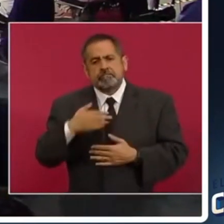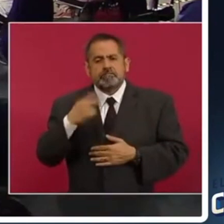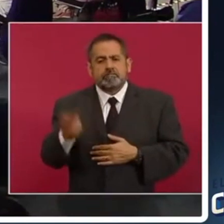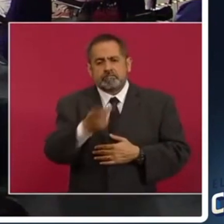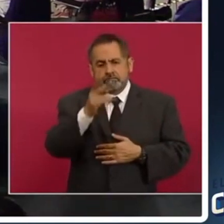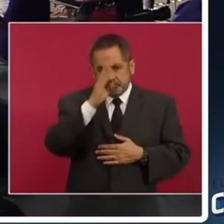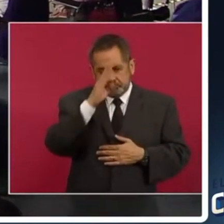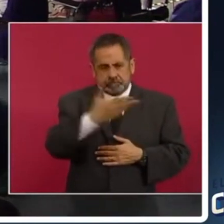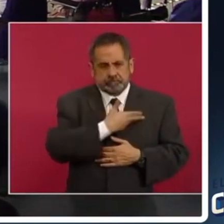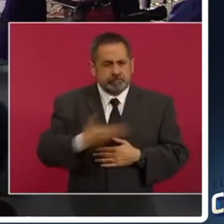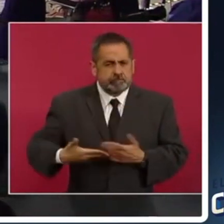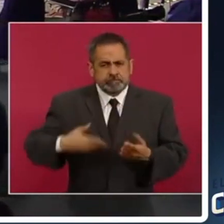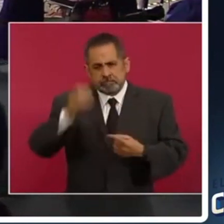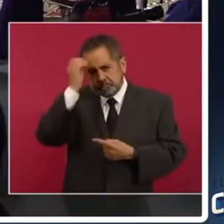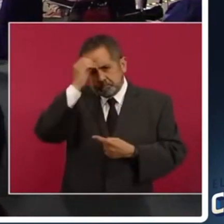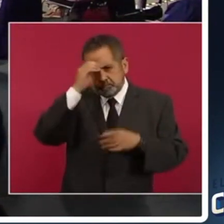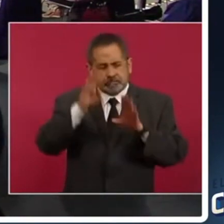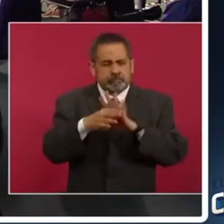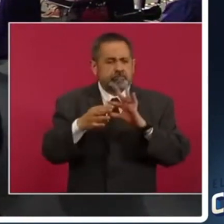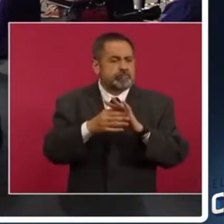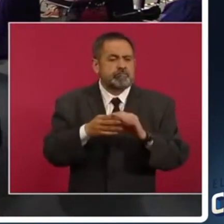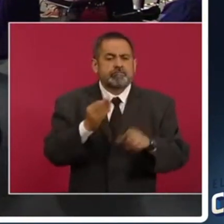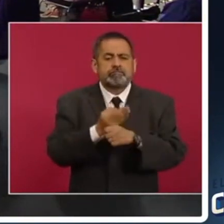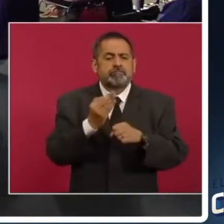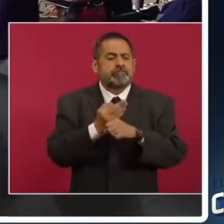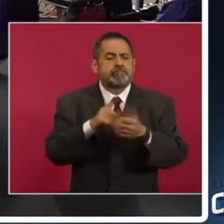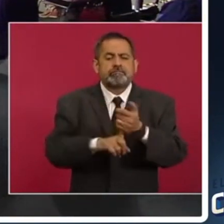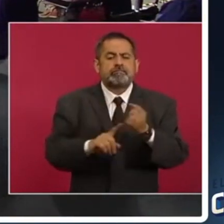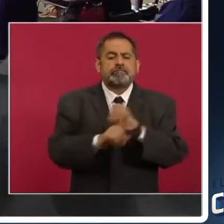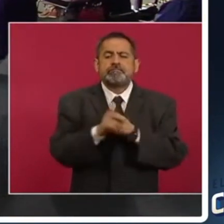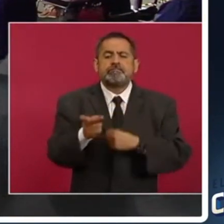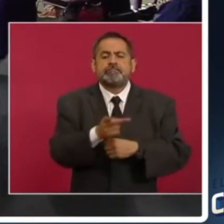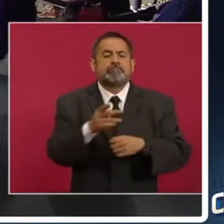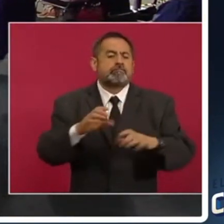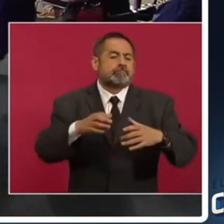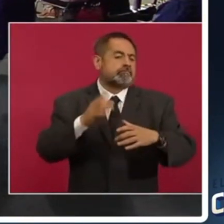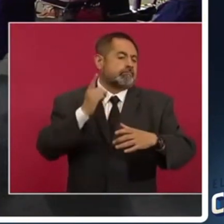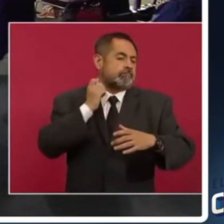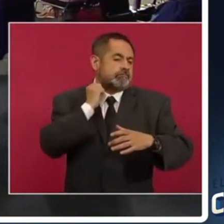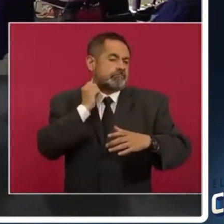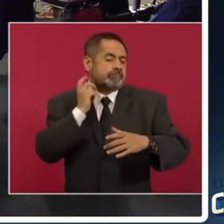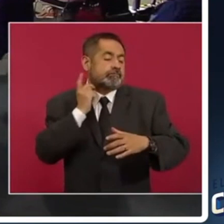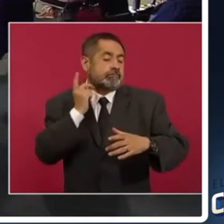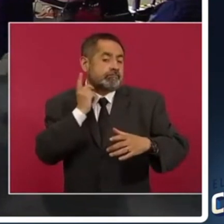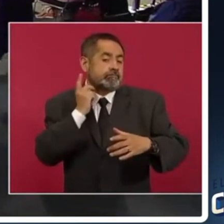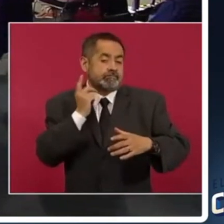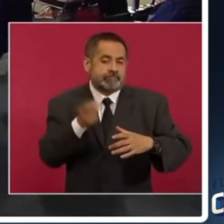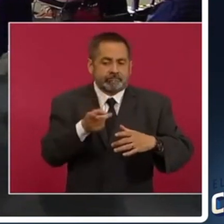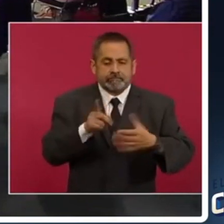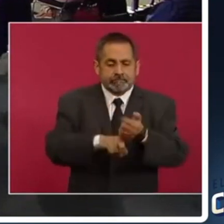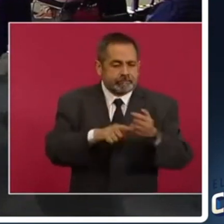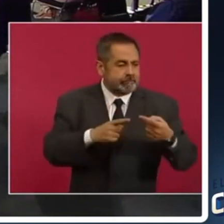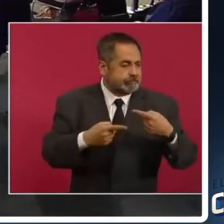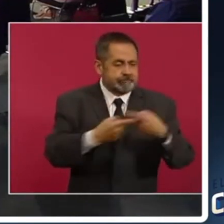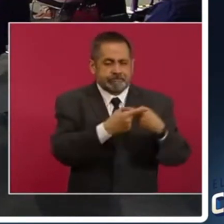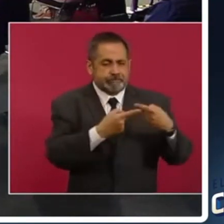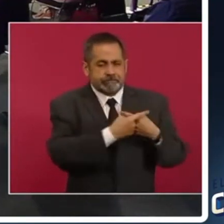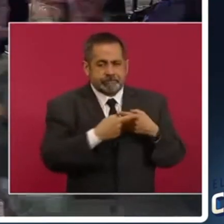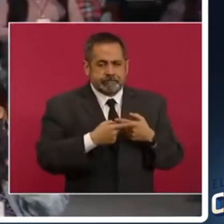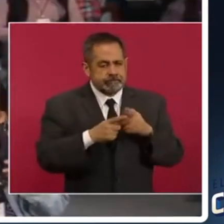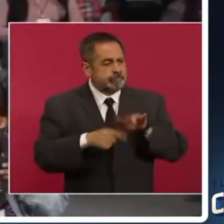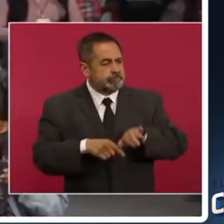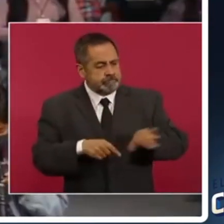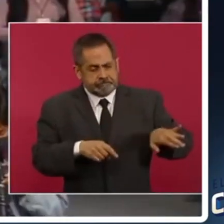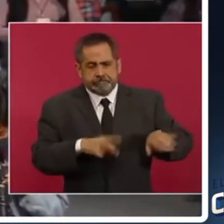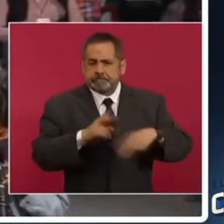presidente, pues qué opina al respecto de este conflicto de interés y si se buscaría alguna acción para que los aludidos, pues no